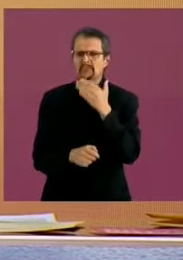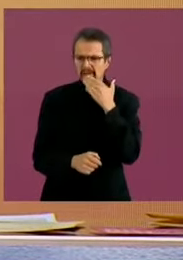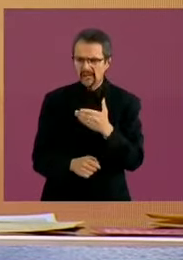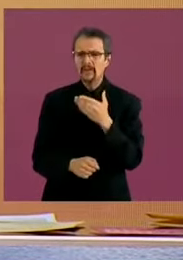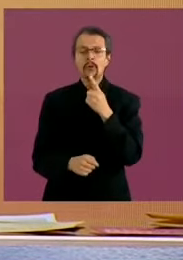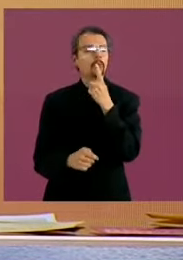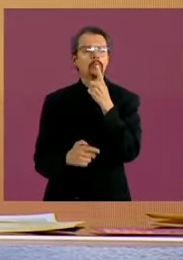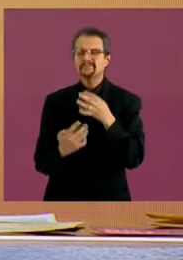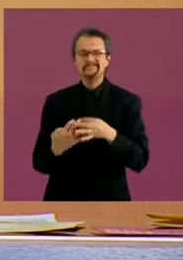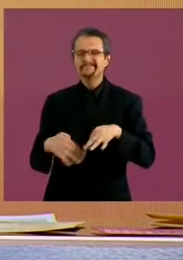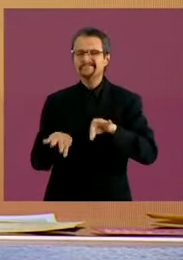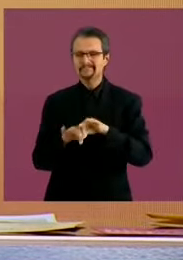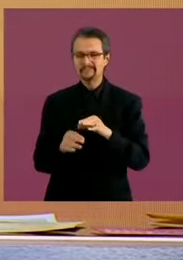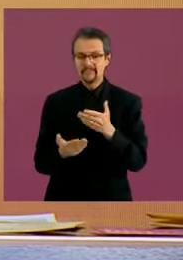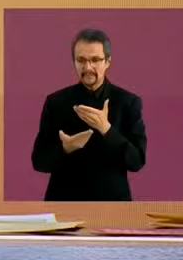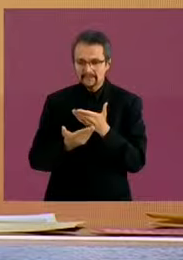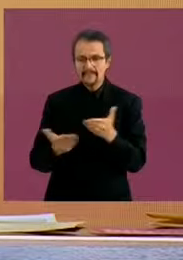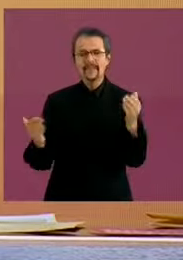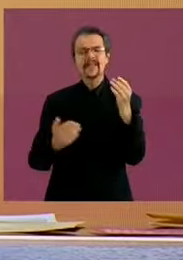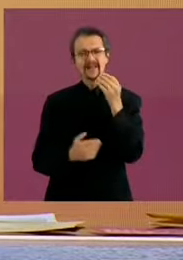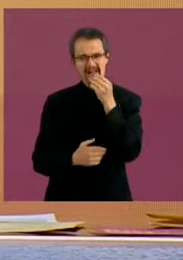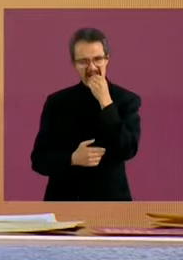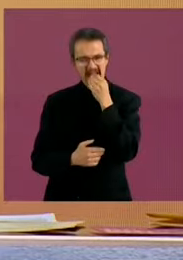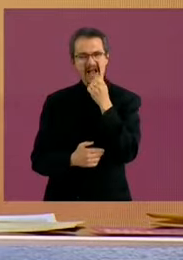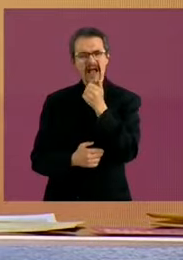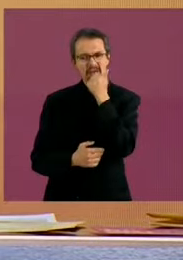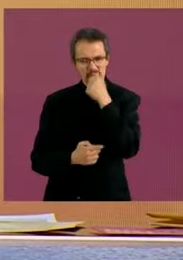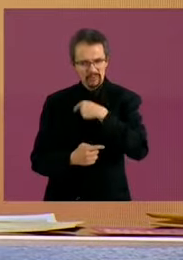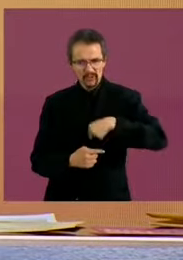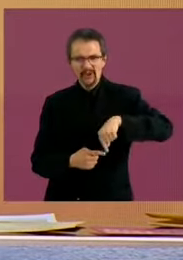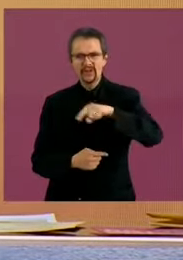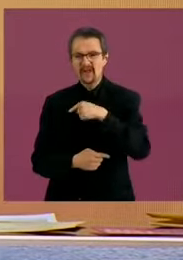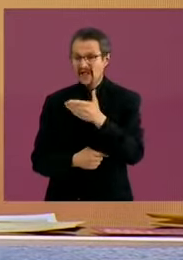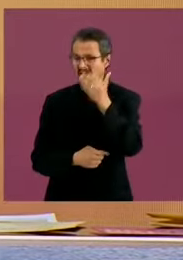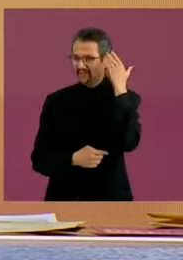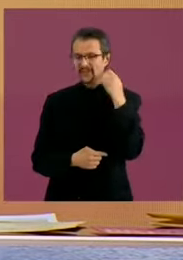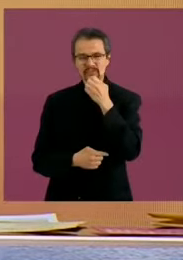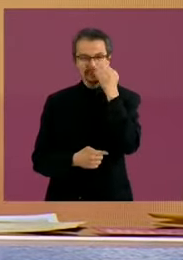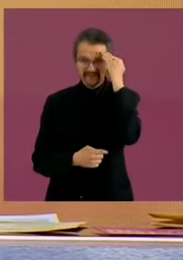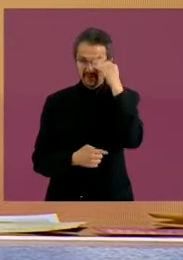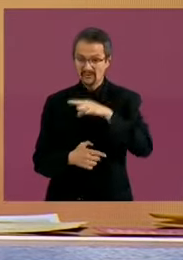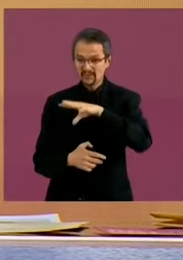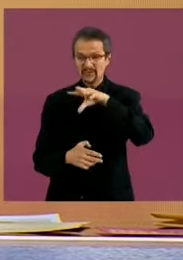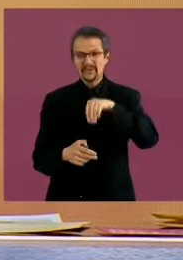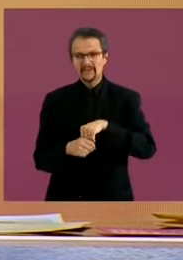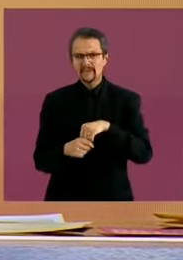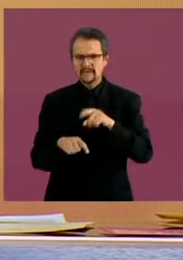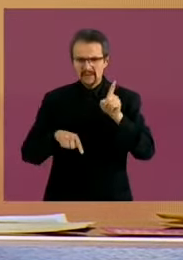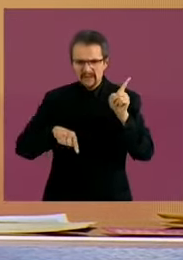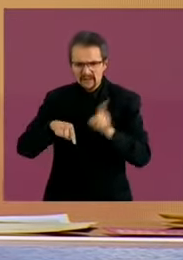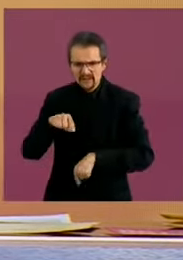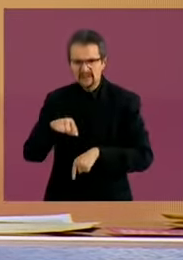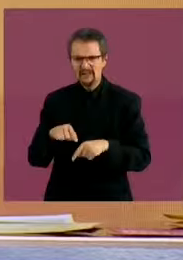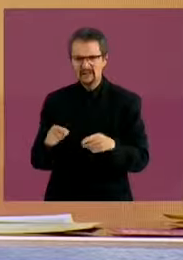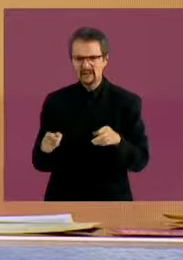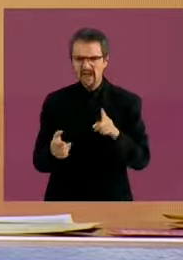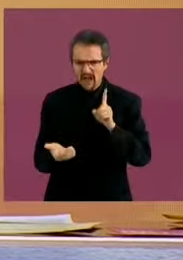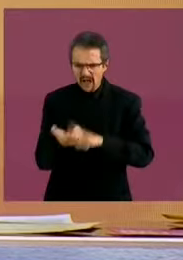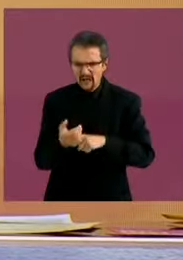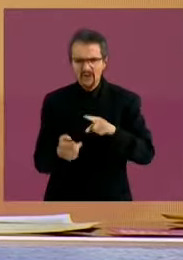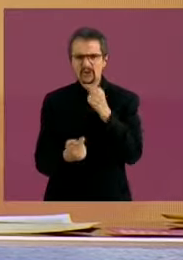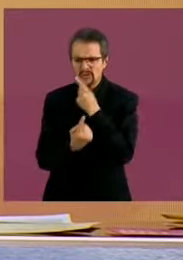¿En qué corazón cabe haber quitado las escuelas de tiempo completo, donde los niños tenían chance de estudiar?